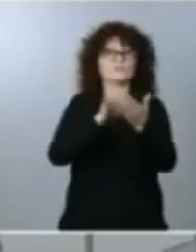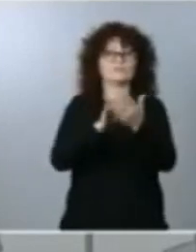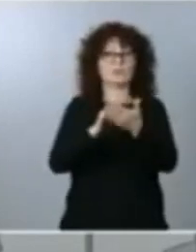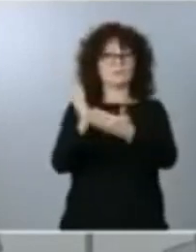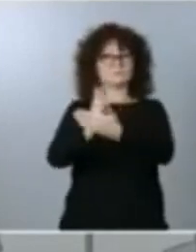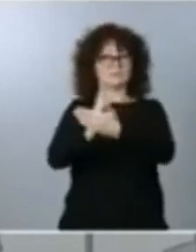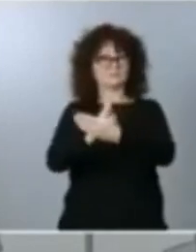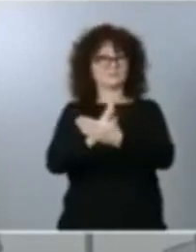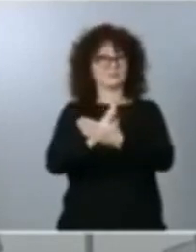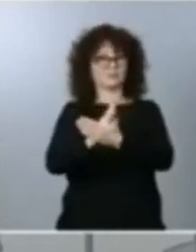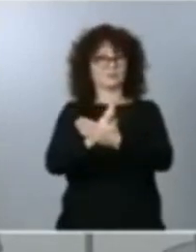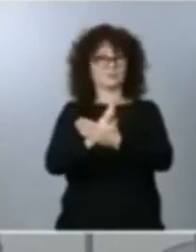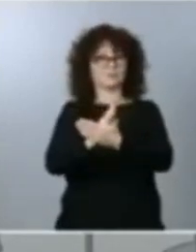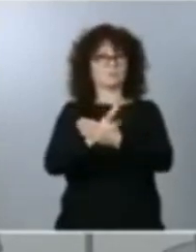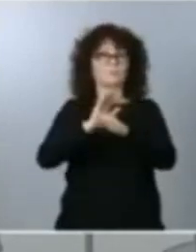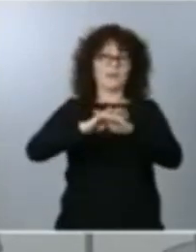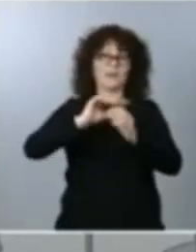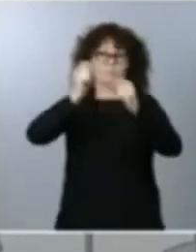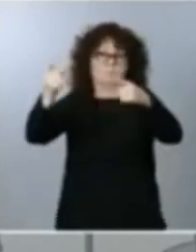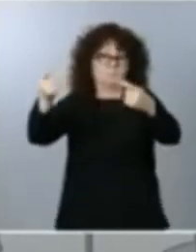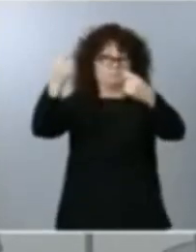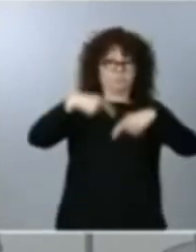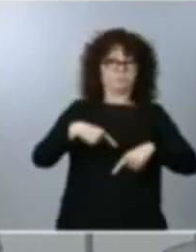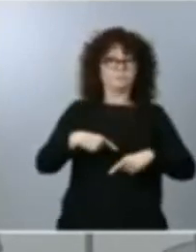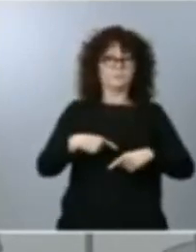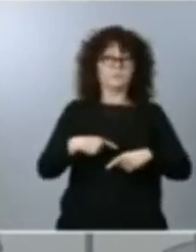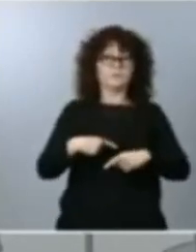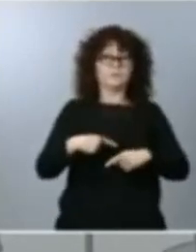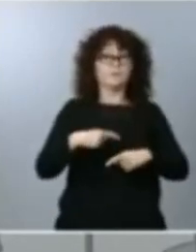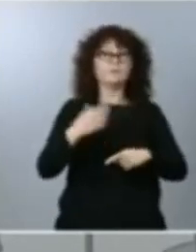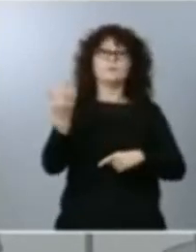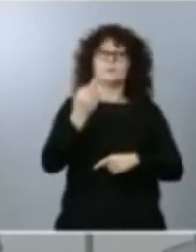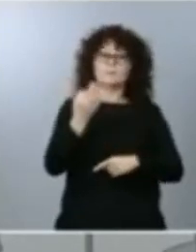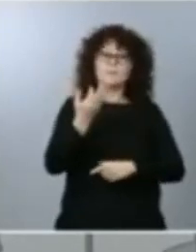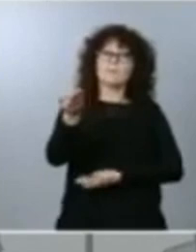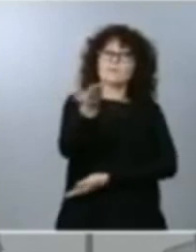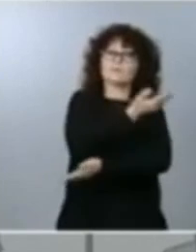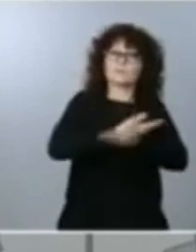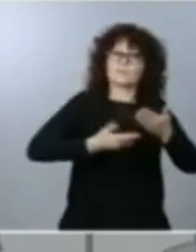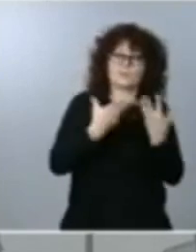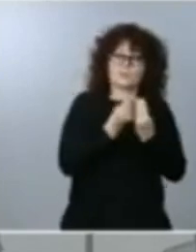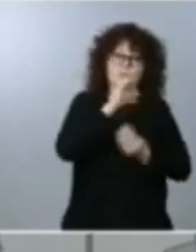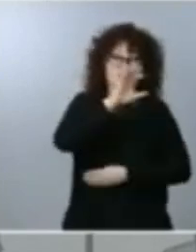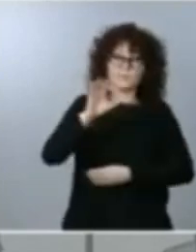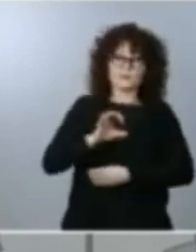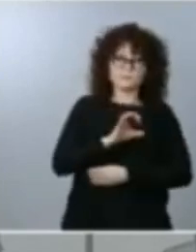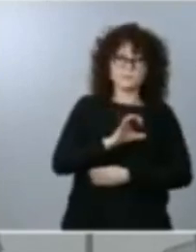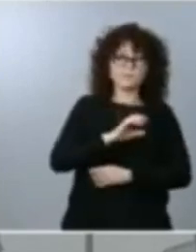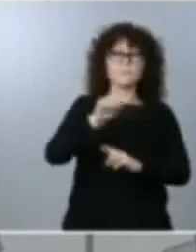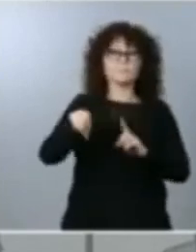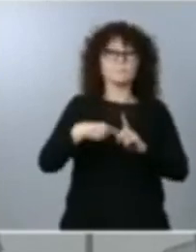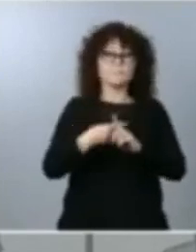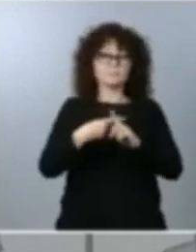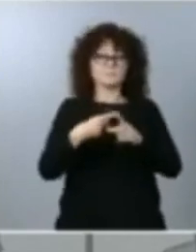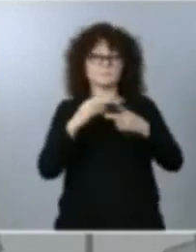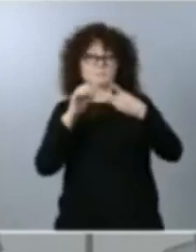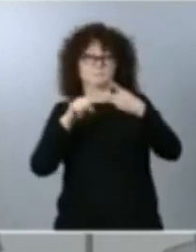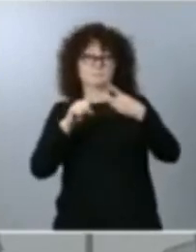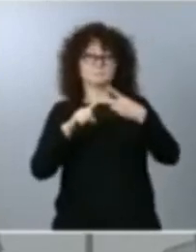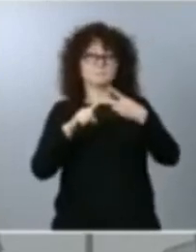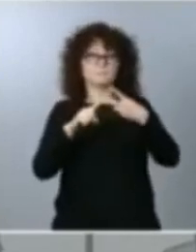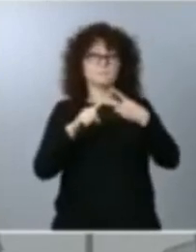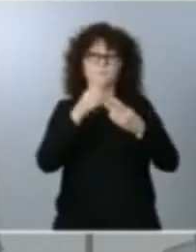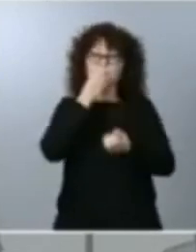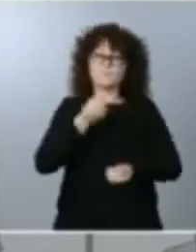¿qué tenemos que hacer además de esa colaboración con aquellos con estos países pues en segundo lugar trasladar un mensaje rotundo